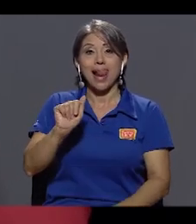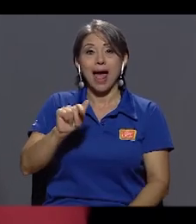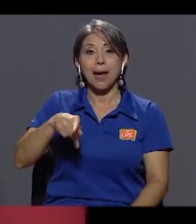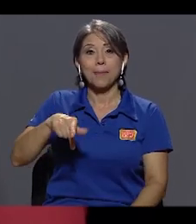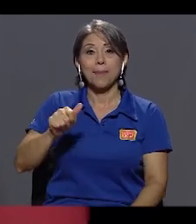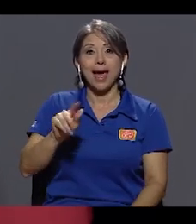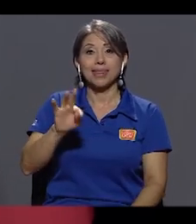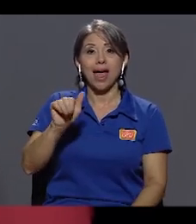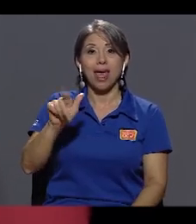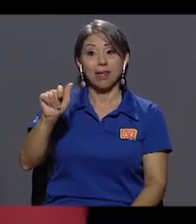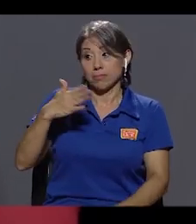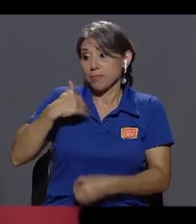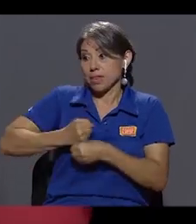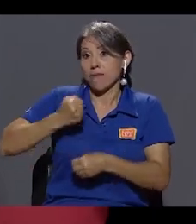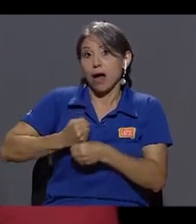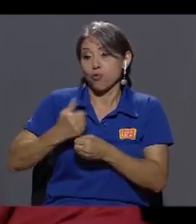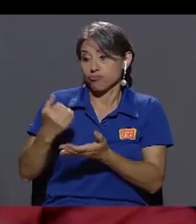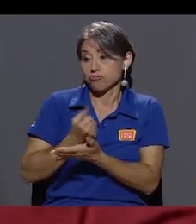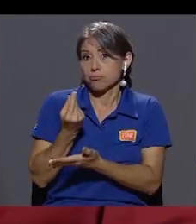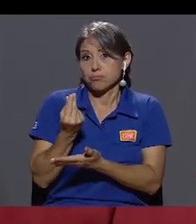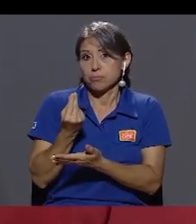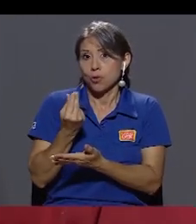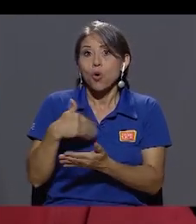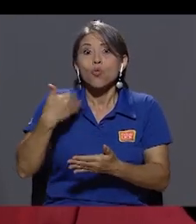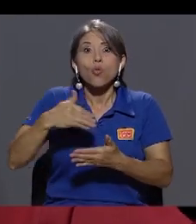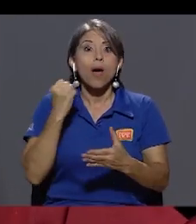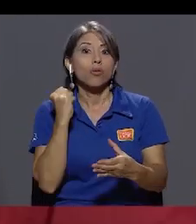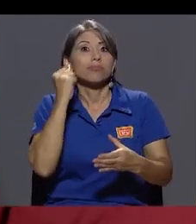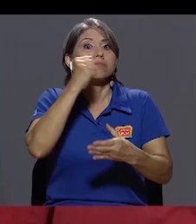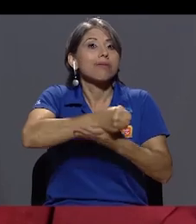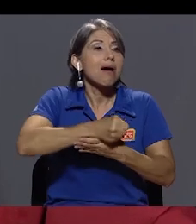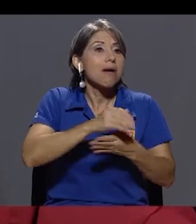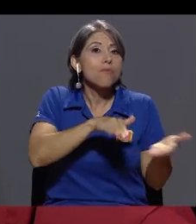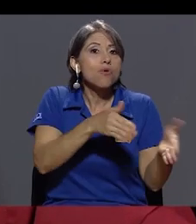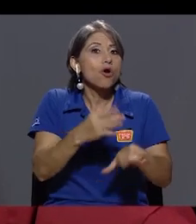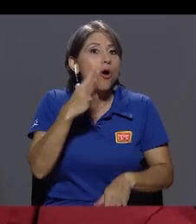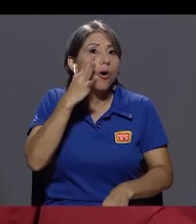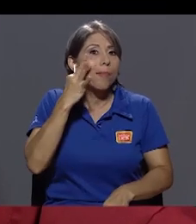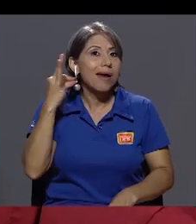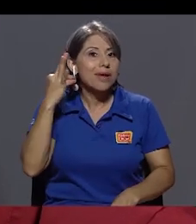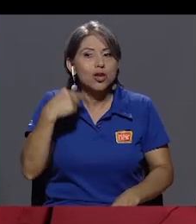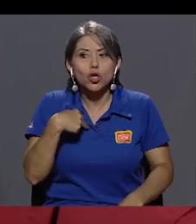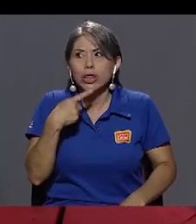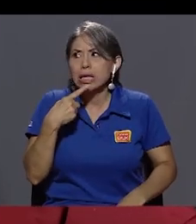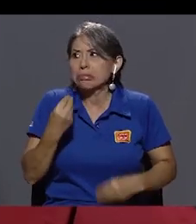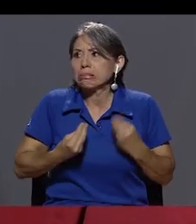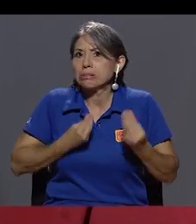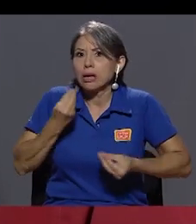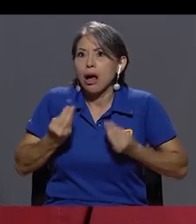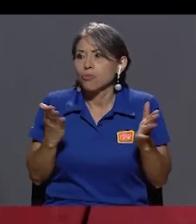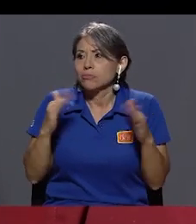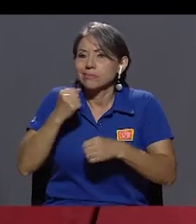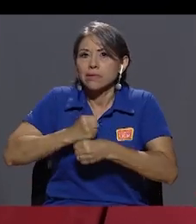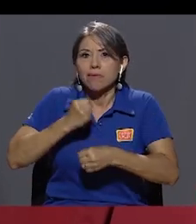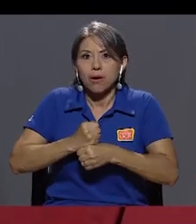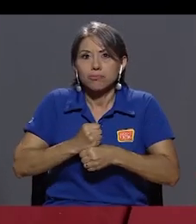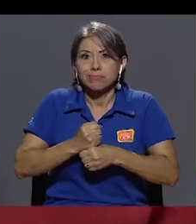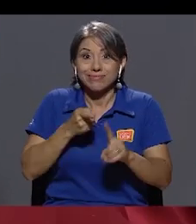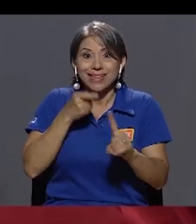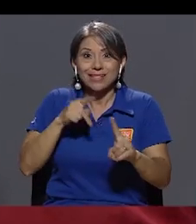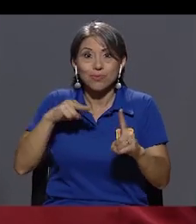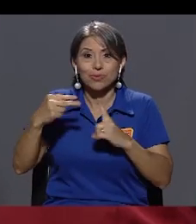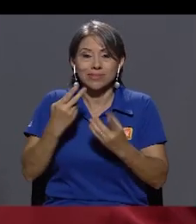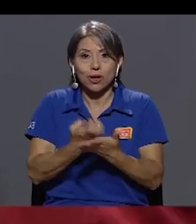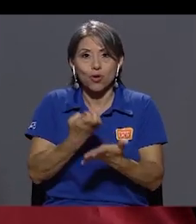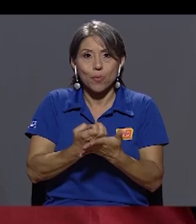vivía. Y al matar a Parmenio, yo dije, oye, ¿qué hago? Ya me quedé sin trabajo. Eso es desde el punto de vista económico. Y por otro